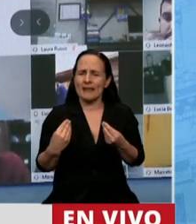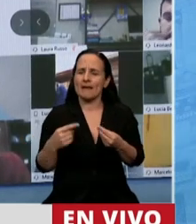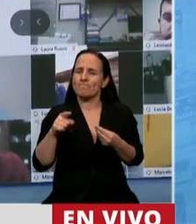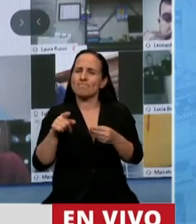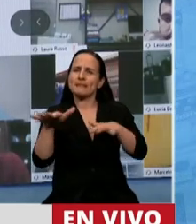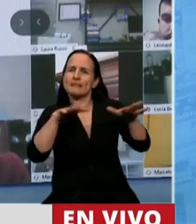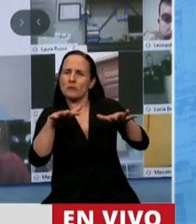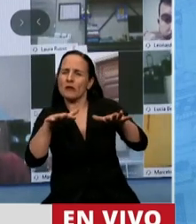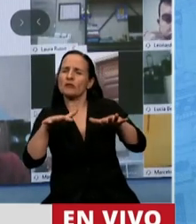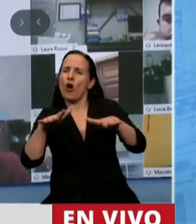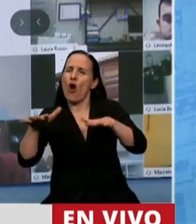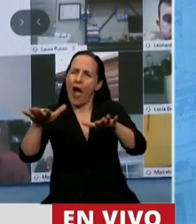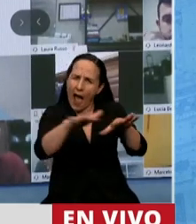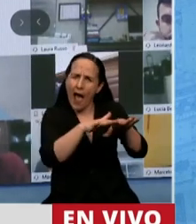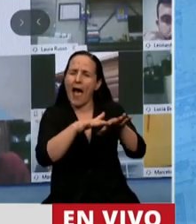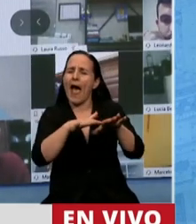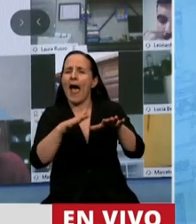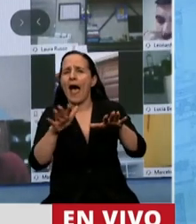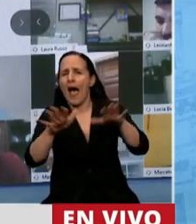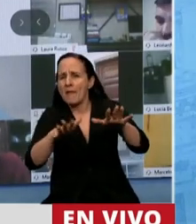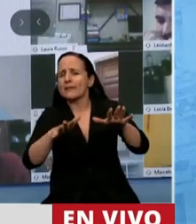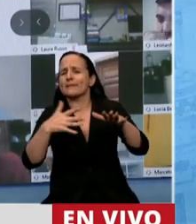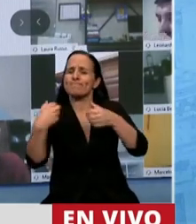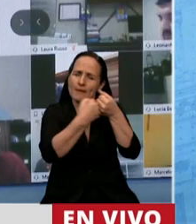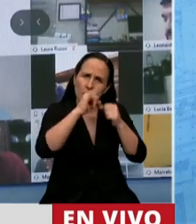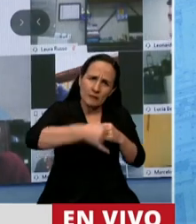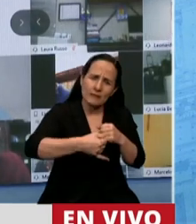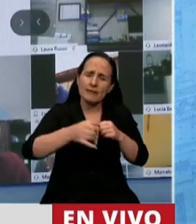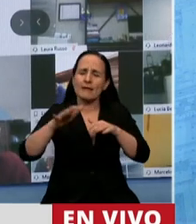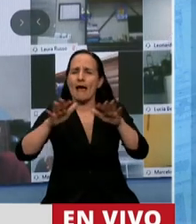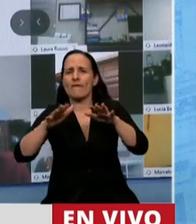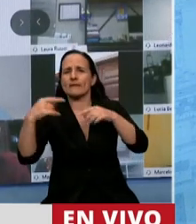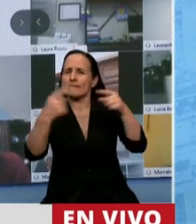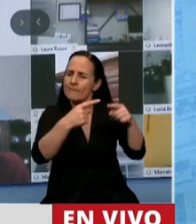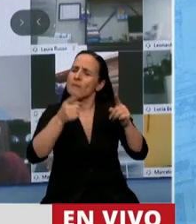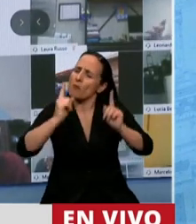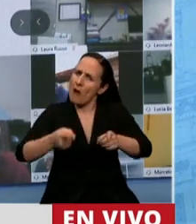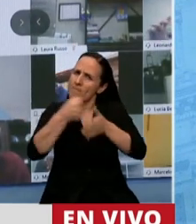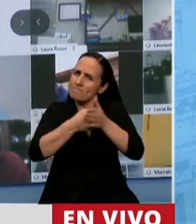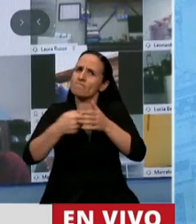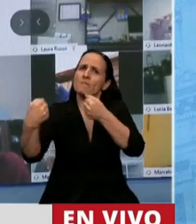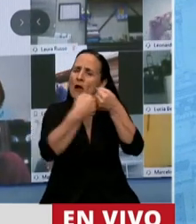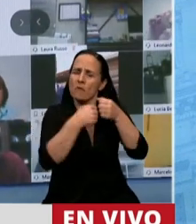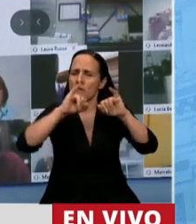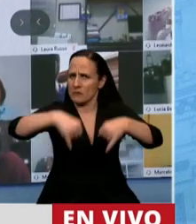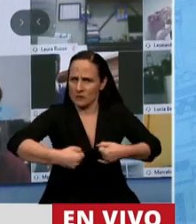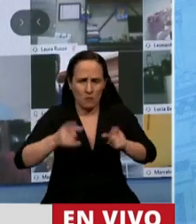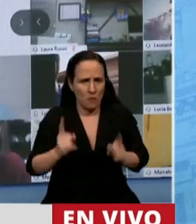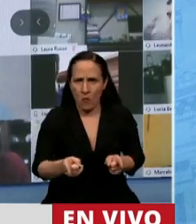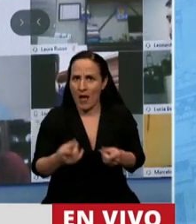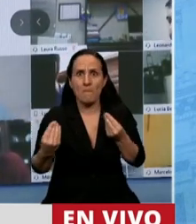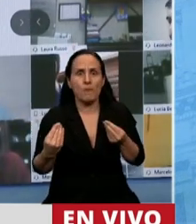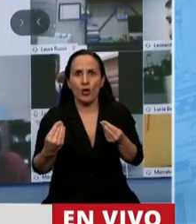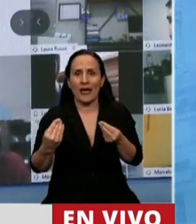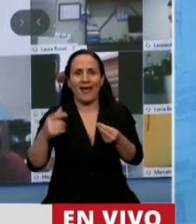denominadores comunes y las cosas con las cuales nos podemos poner de acuerdo por sobre nuestras diferencias. Insisto, para dar cuenta de eso que los argentinos